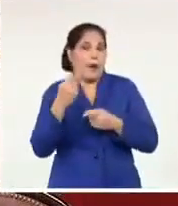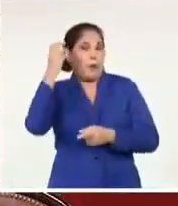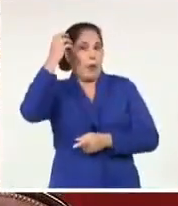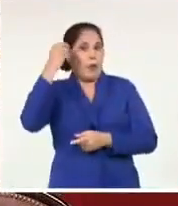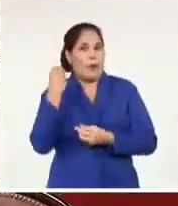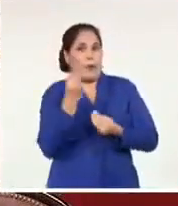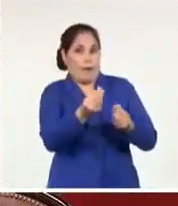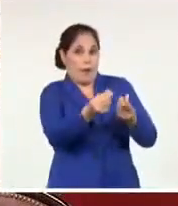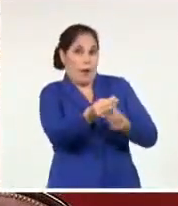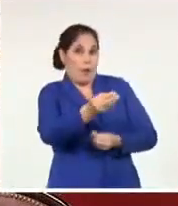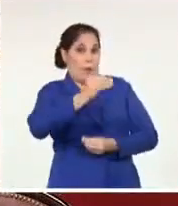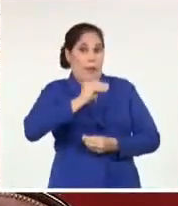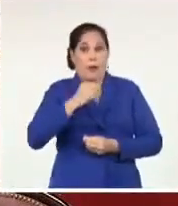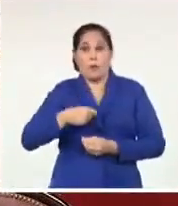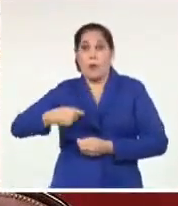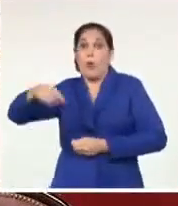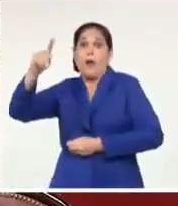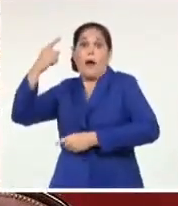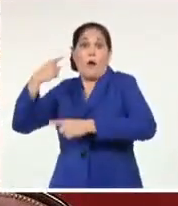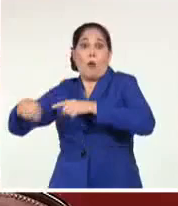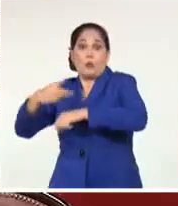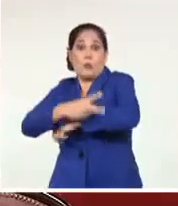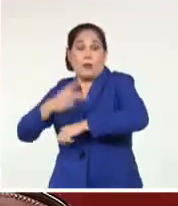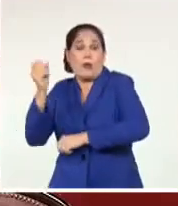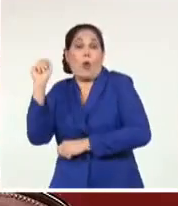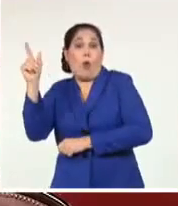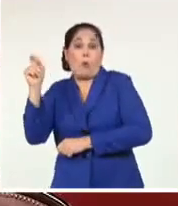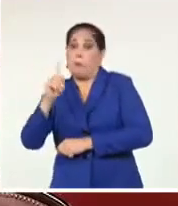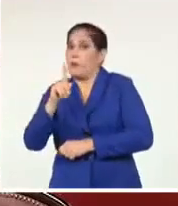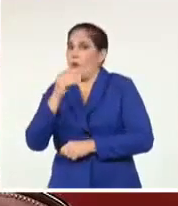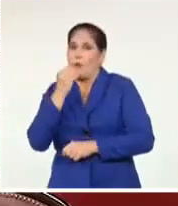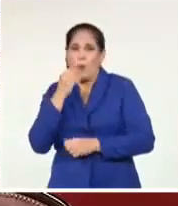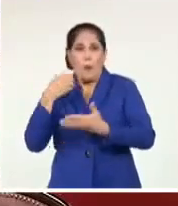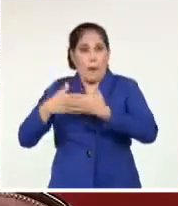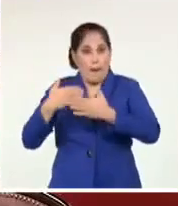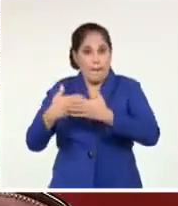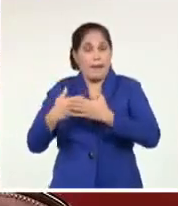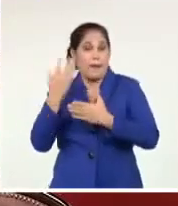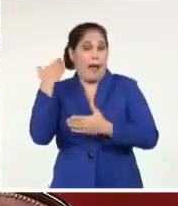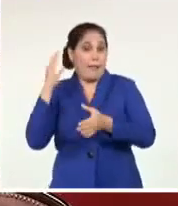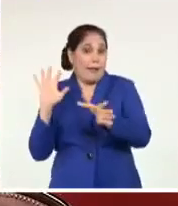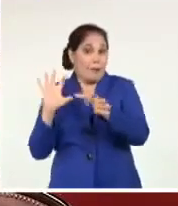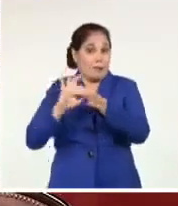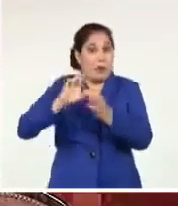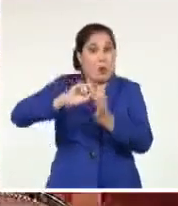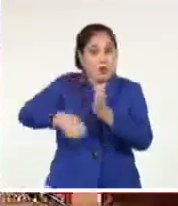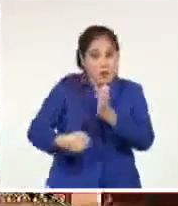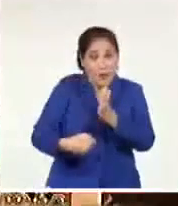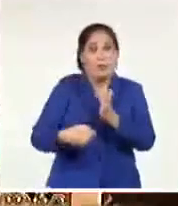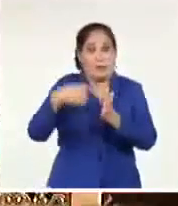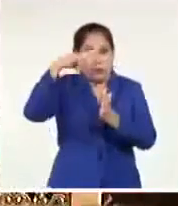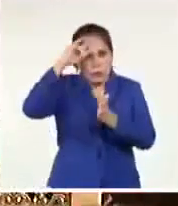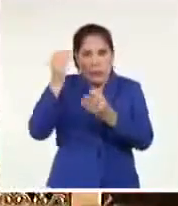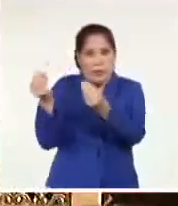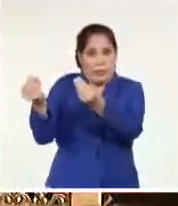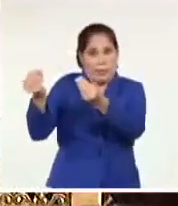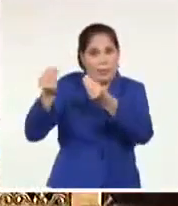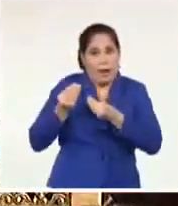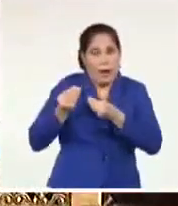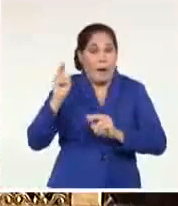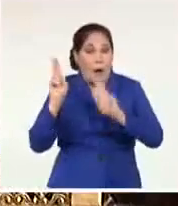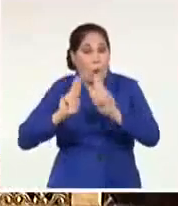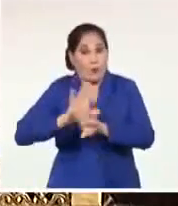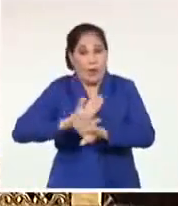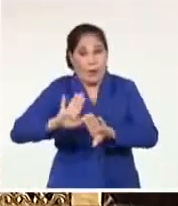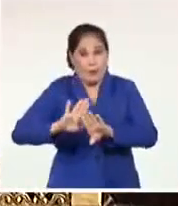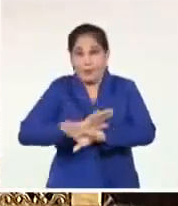como para su operación diaria. Hay varios ejemplos de compañías con las que, teniendo contratos de suministros acordados y